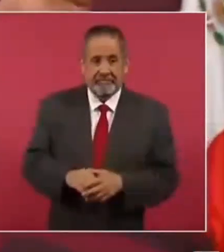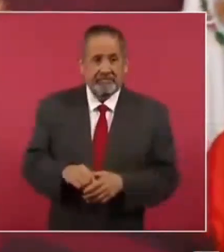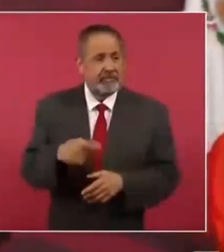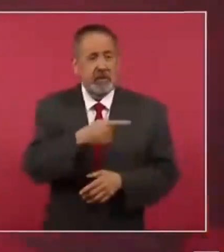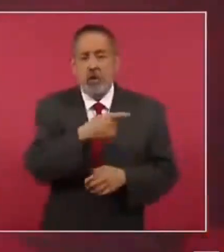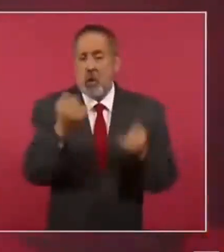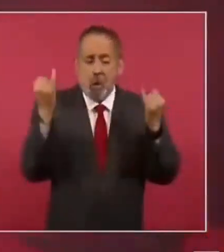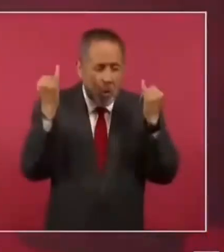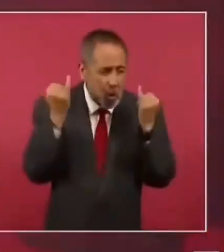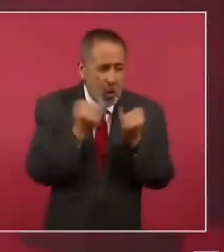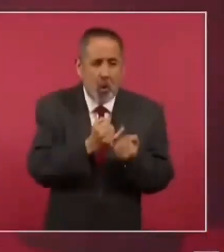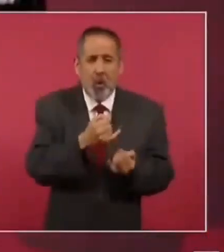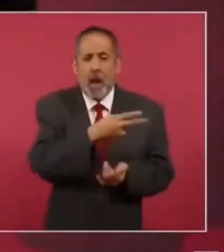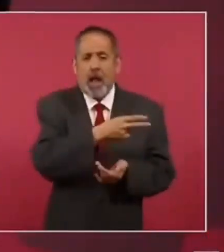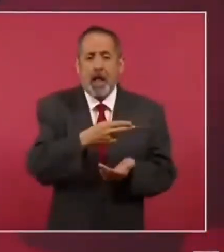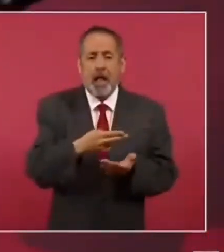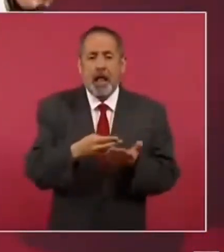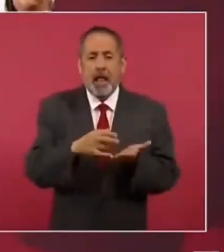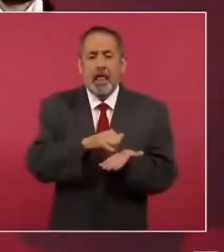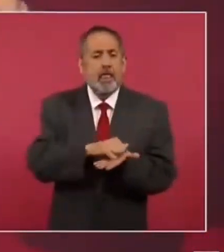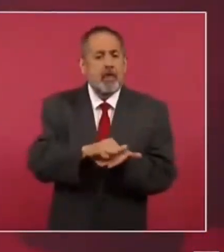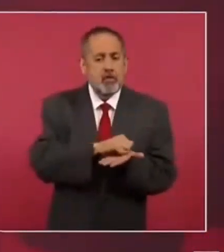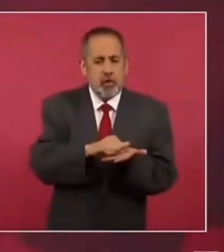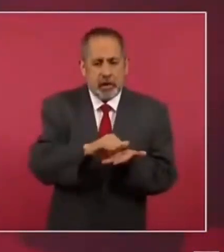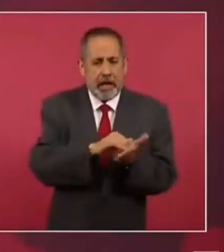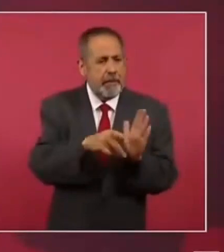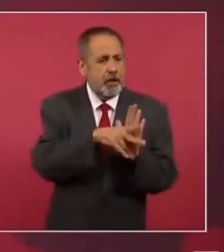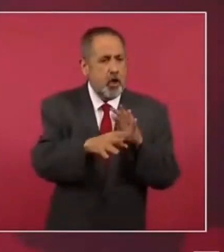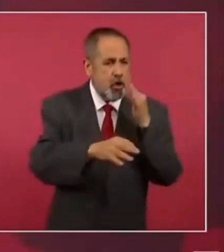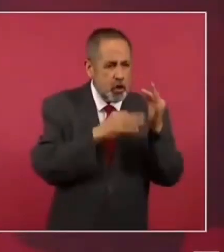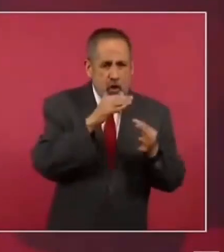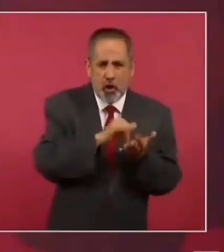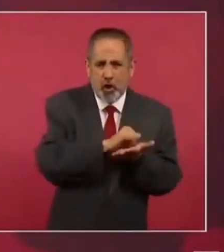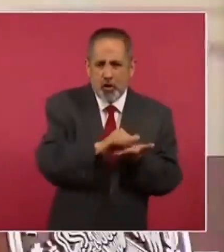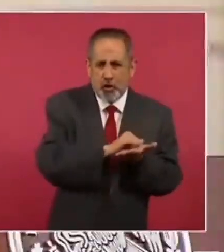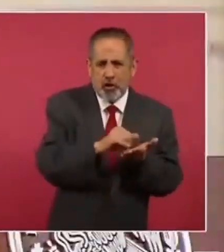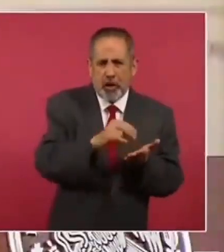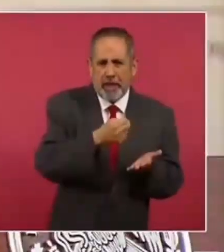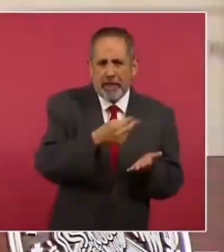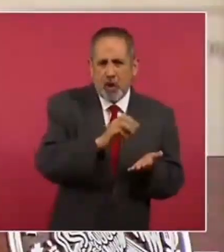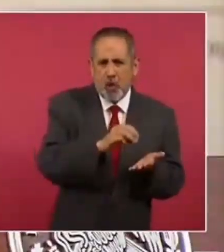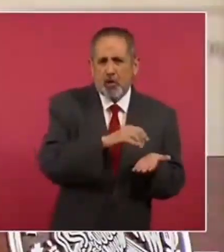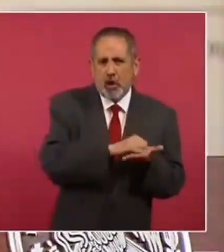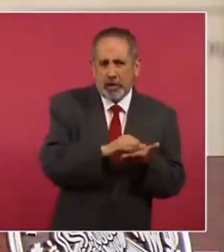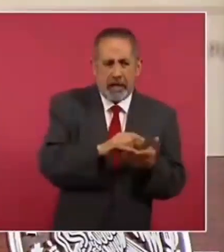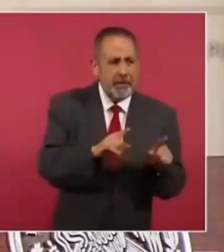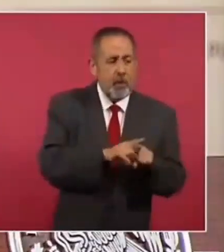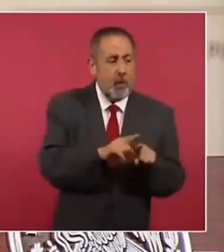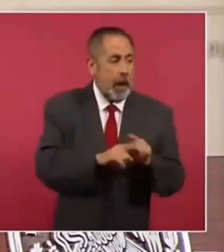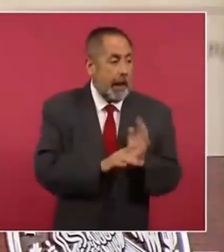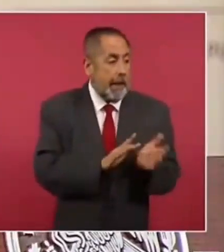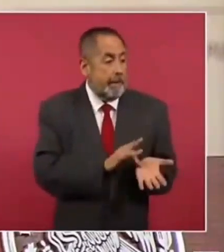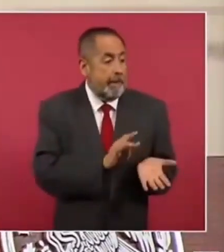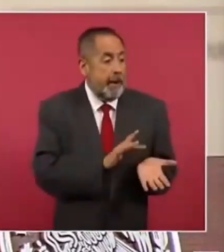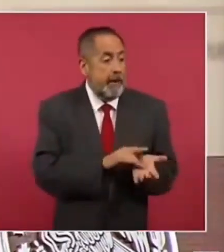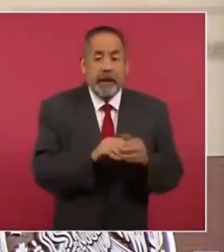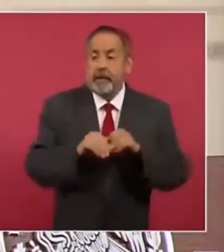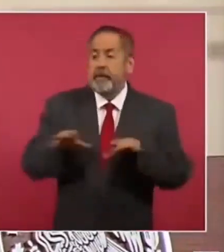New York Times, dar a conocer información que se filtró